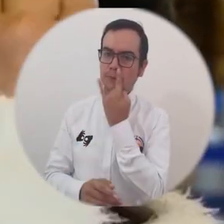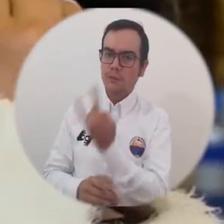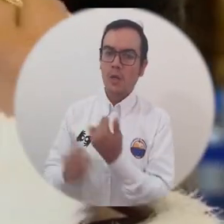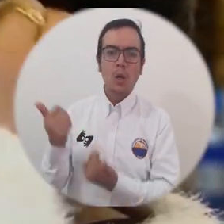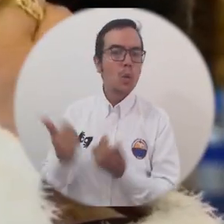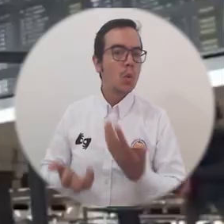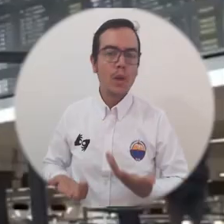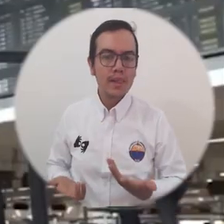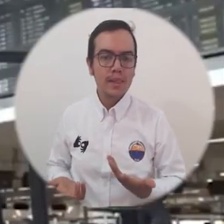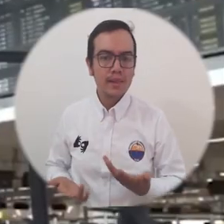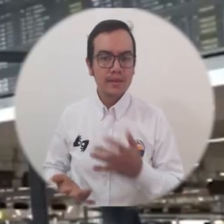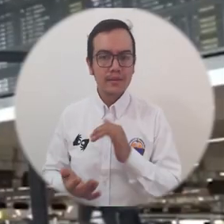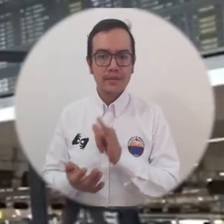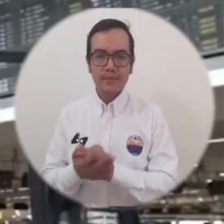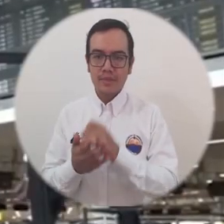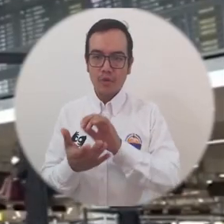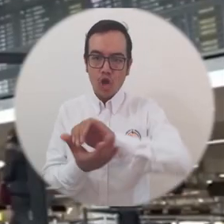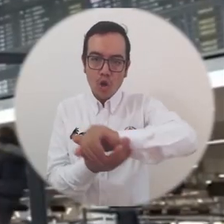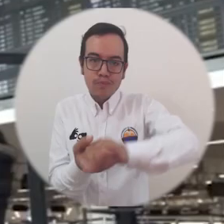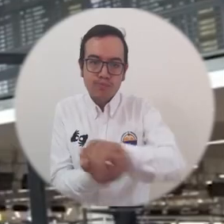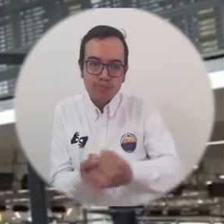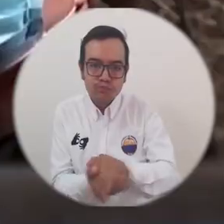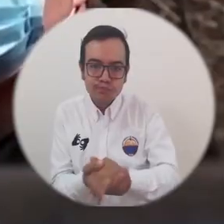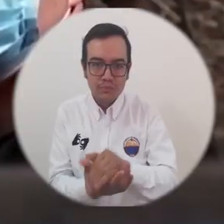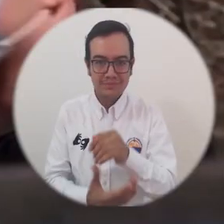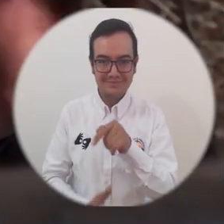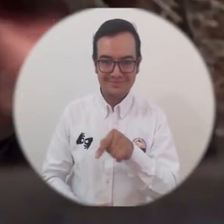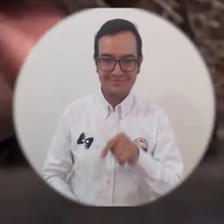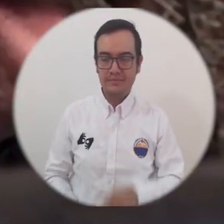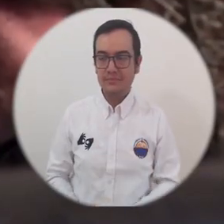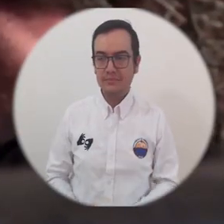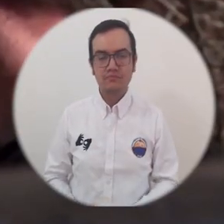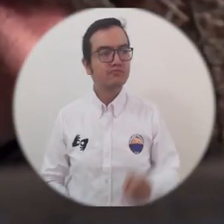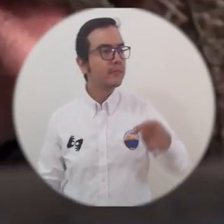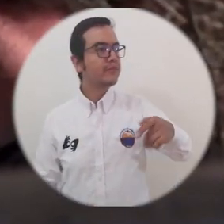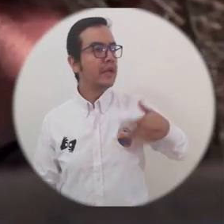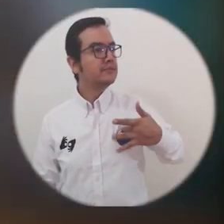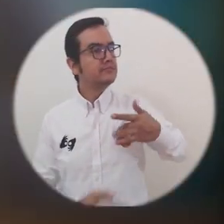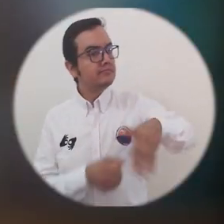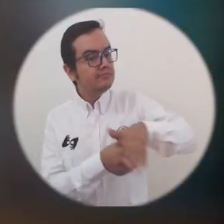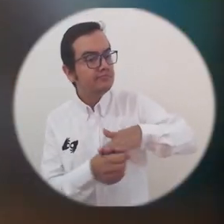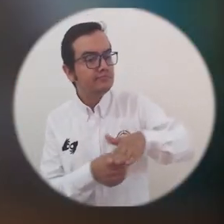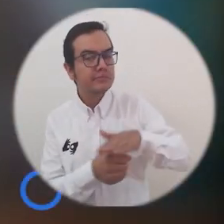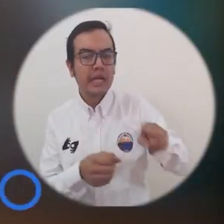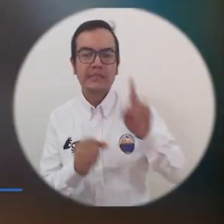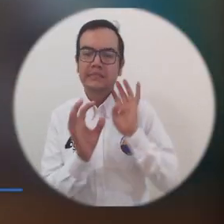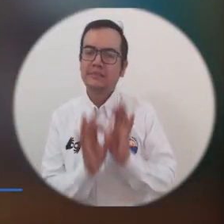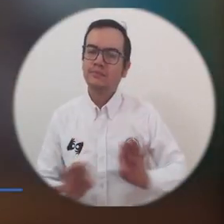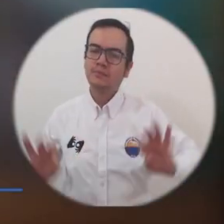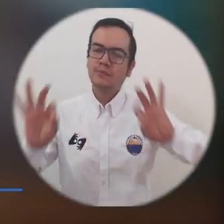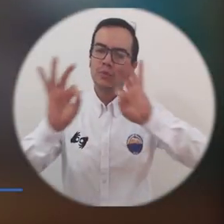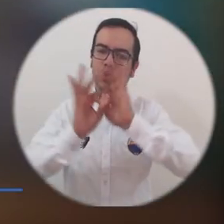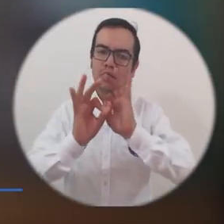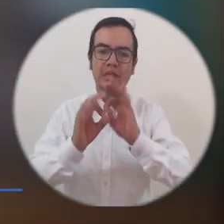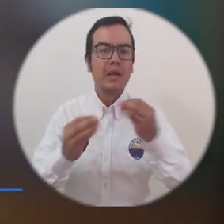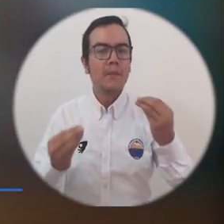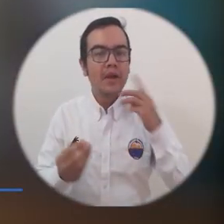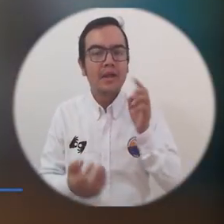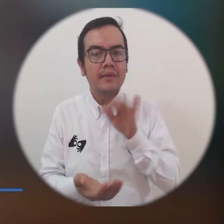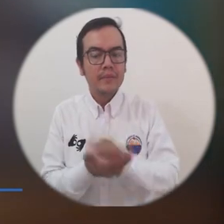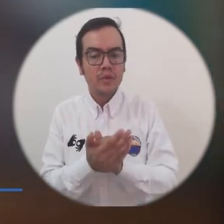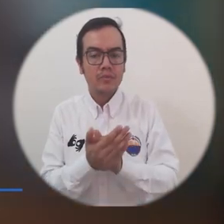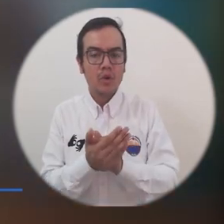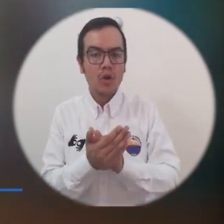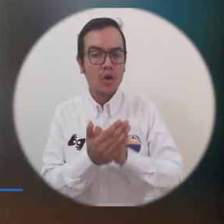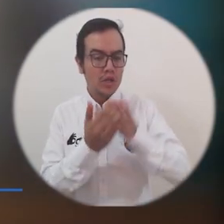interesantes fue relacionada con los antibacteriales considero que estos espacios son bastante importantes que se necesitan tanto